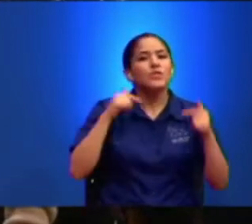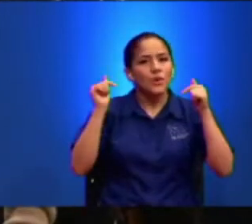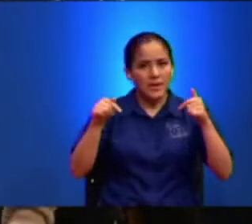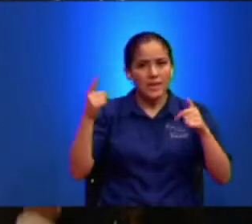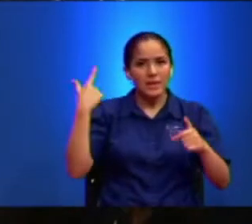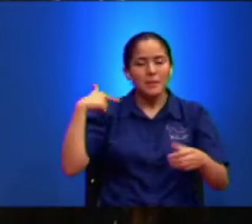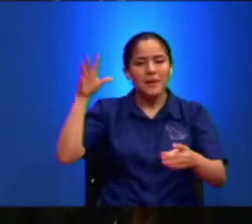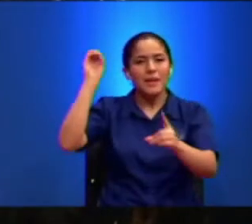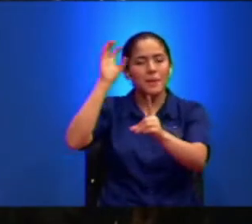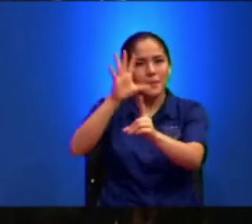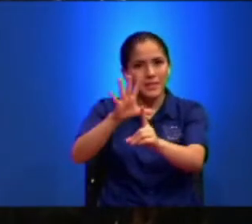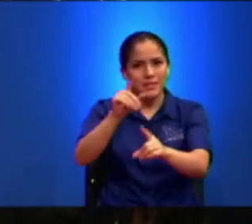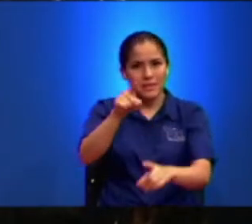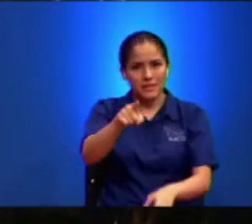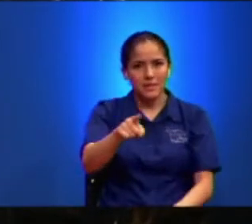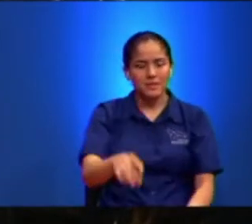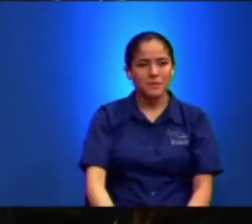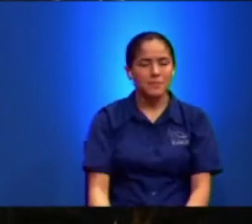Bendecirte